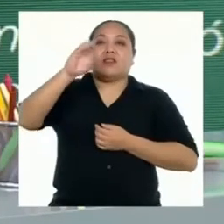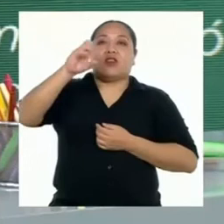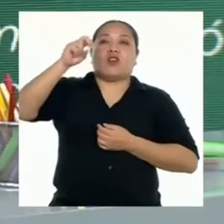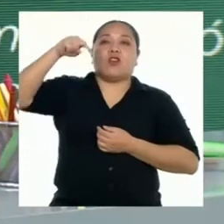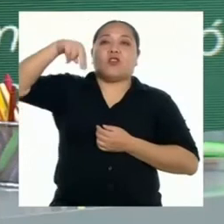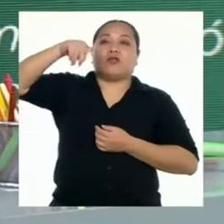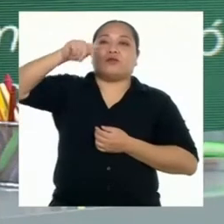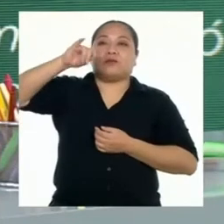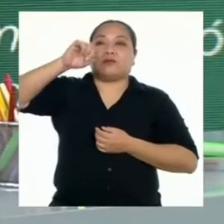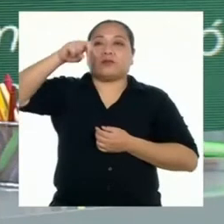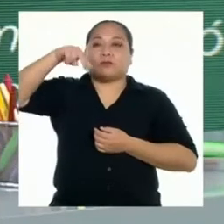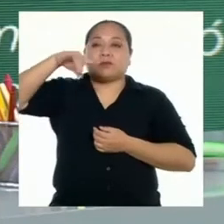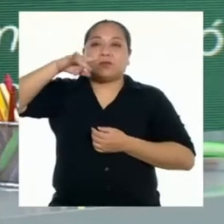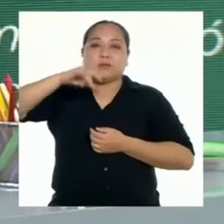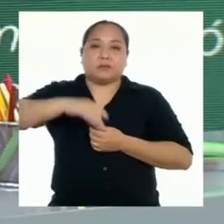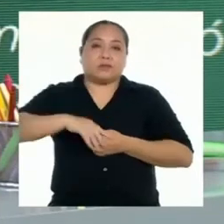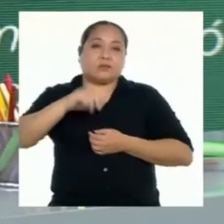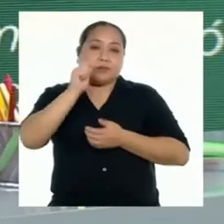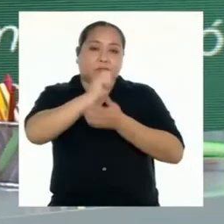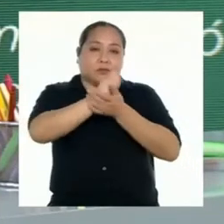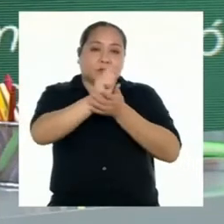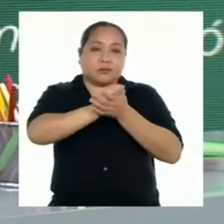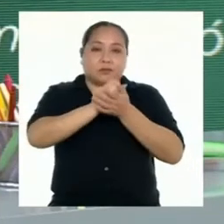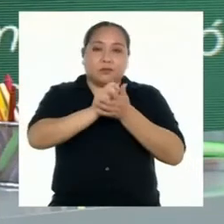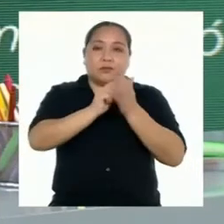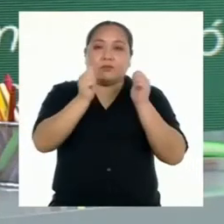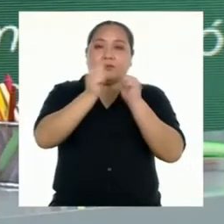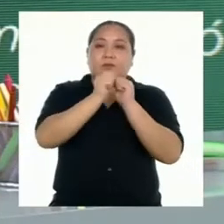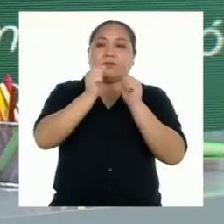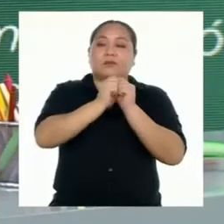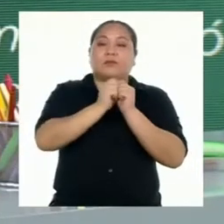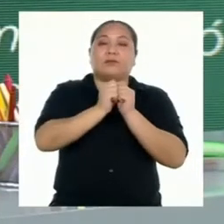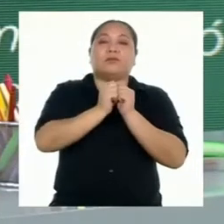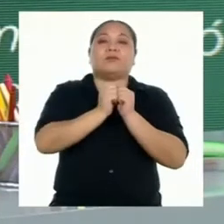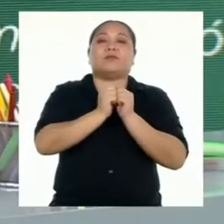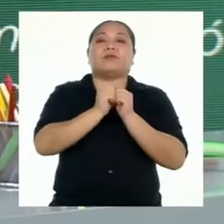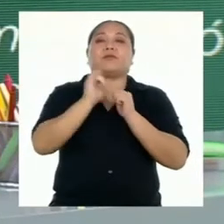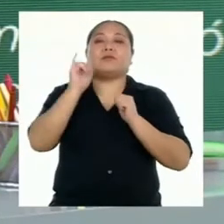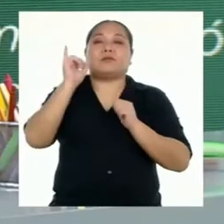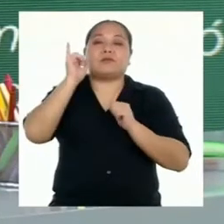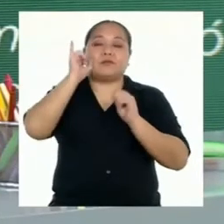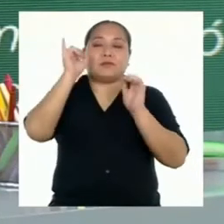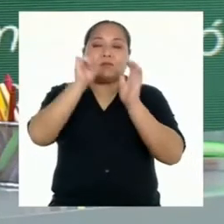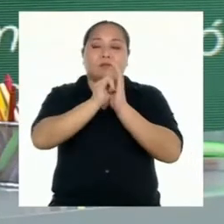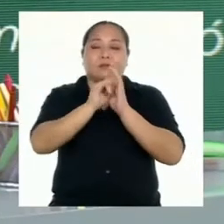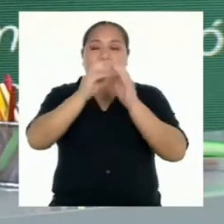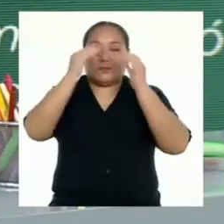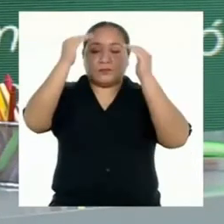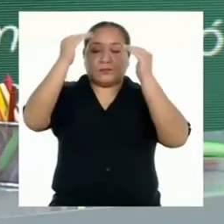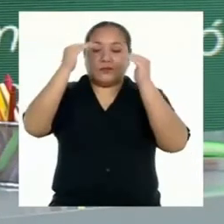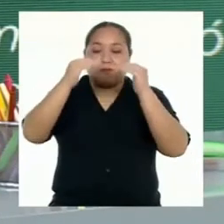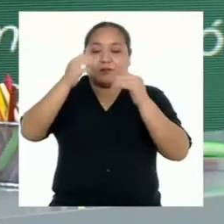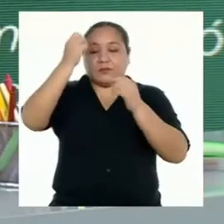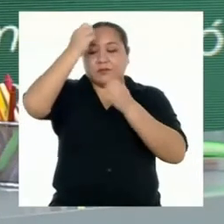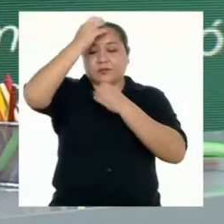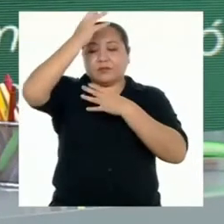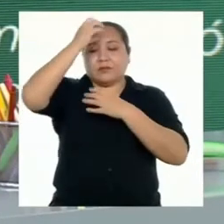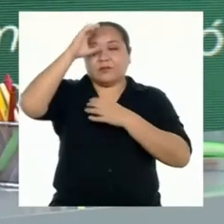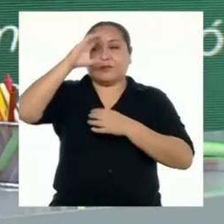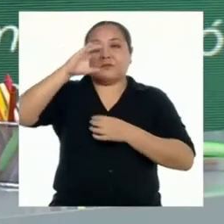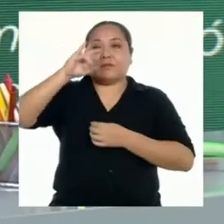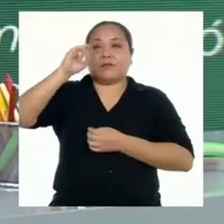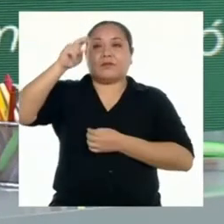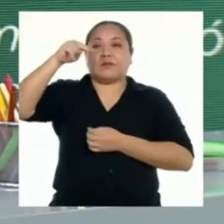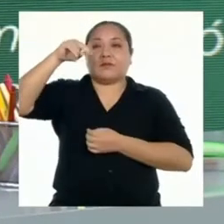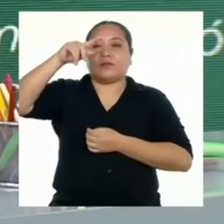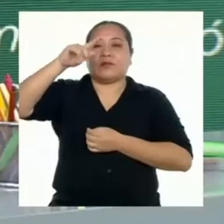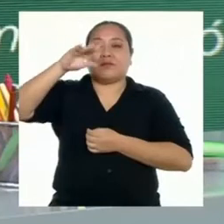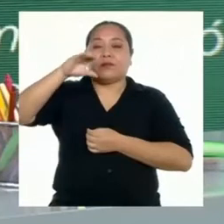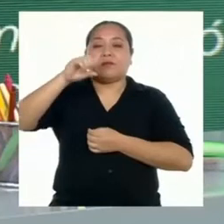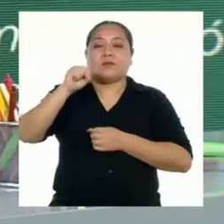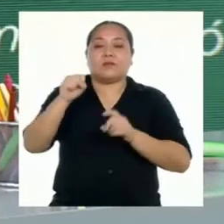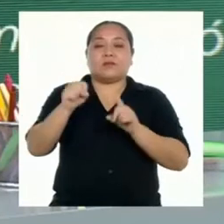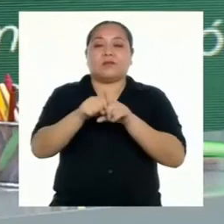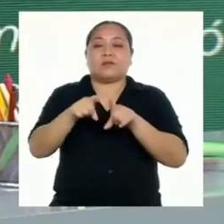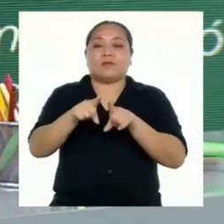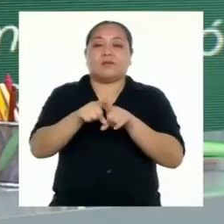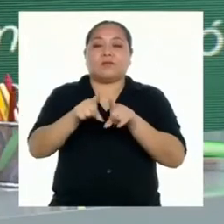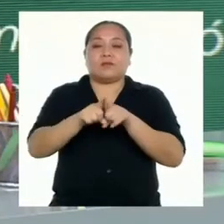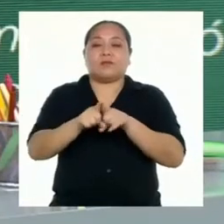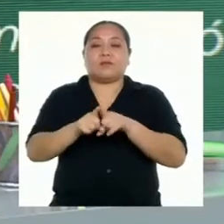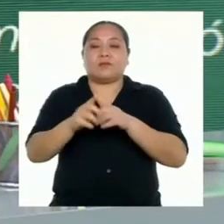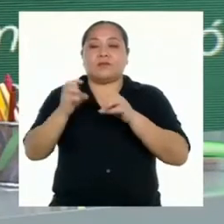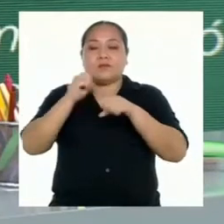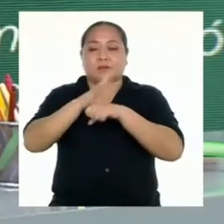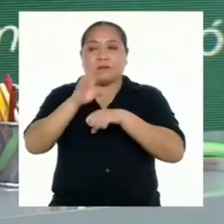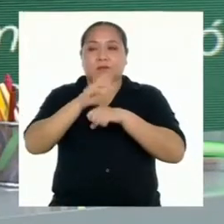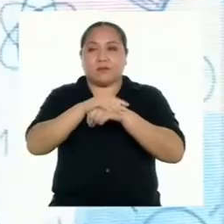se presentan texto e imágenes. En nuestro díptico estamos colocando información sobre las cuencas y también recomendaciones para participar